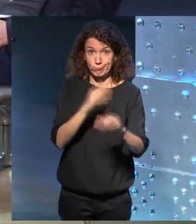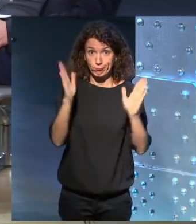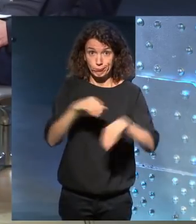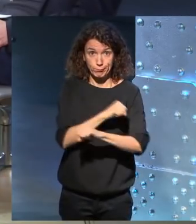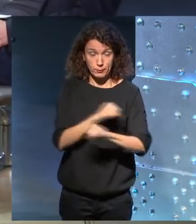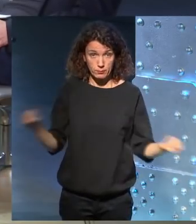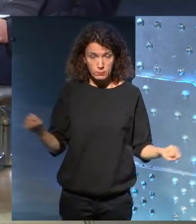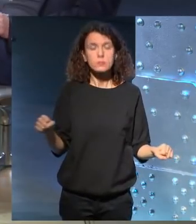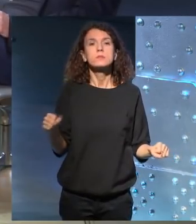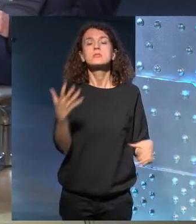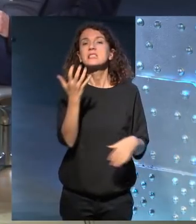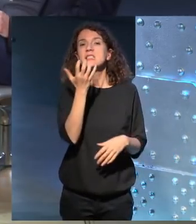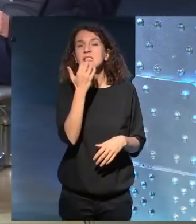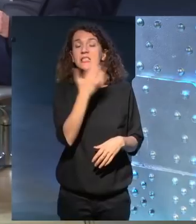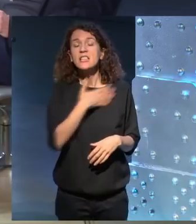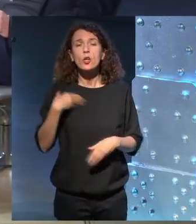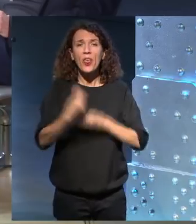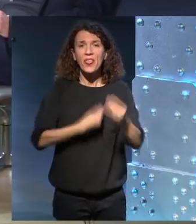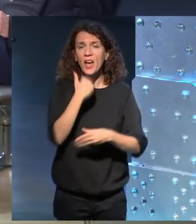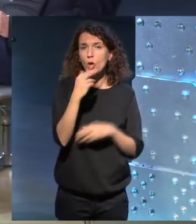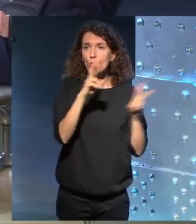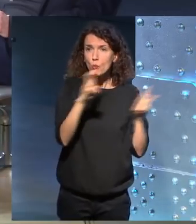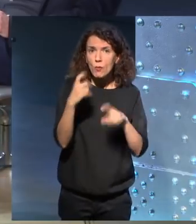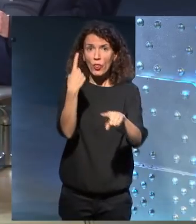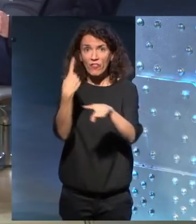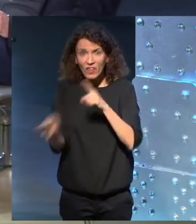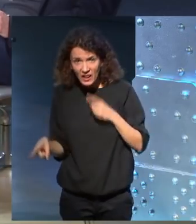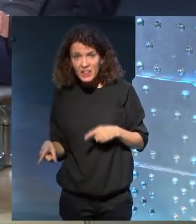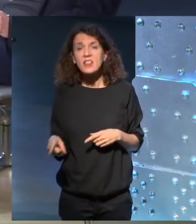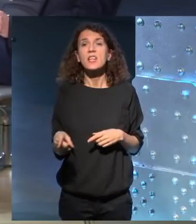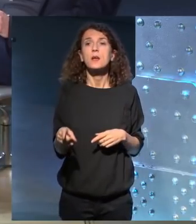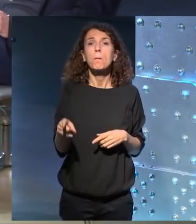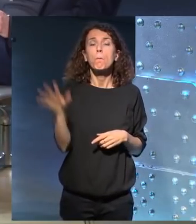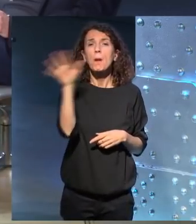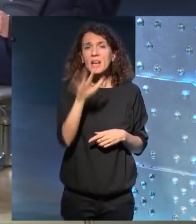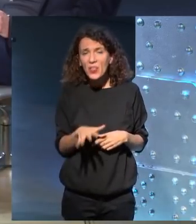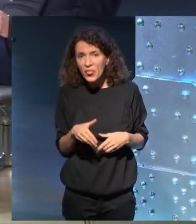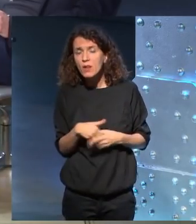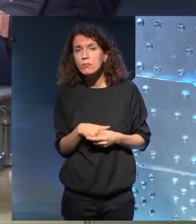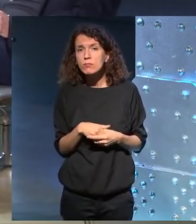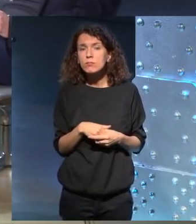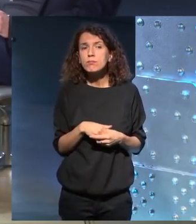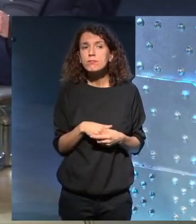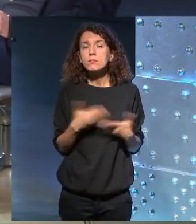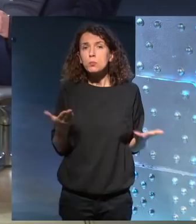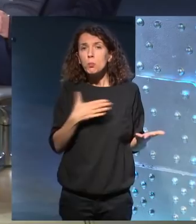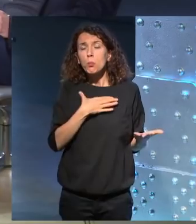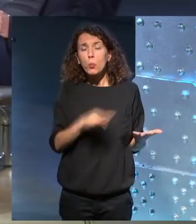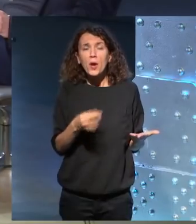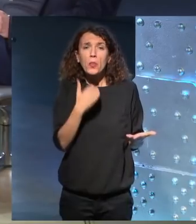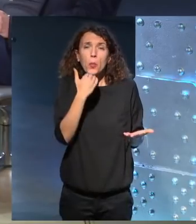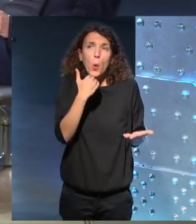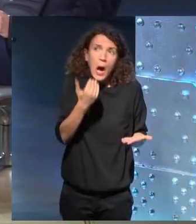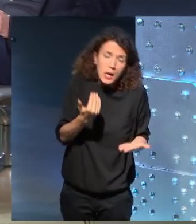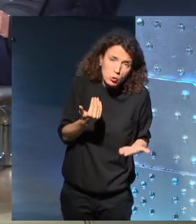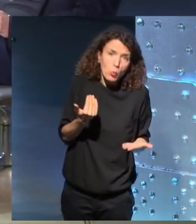En cambio, si logra hacer algo nuevo, algo distinto, ahí sí puede tener... puede haber hecho